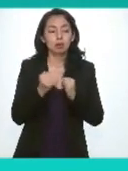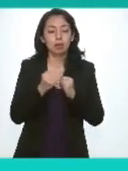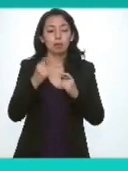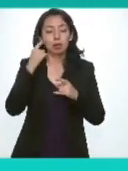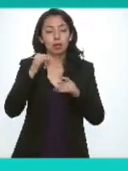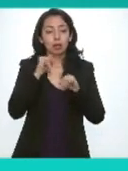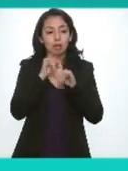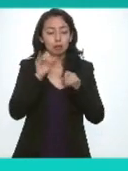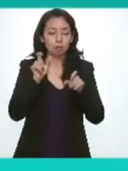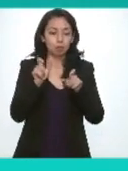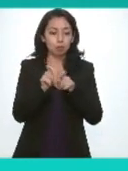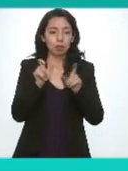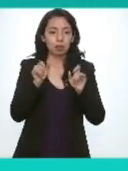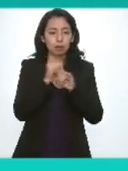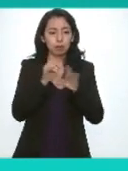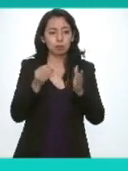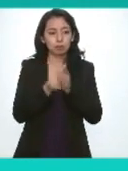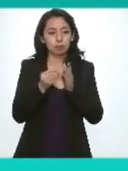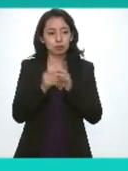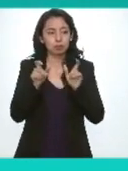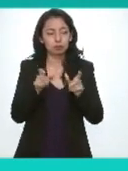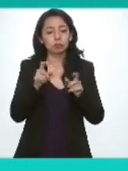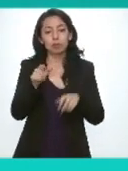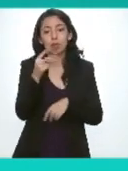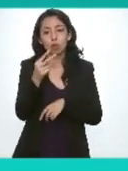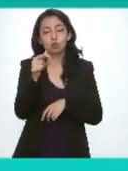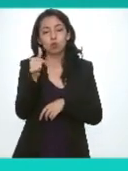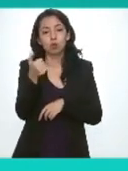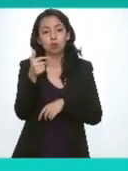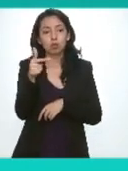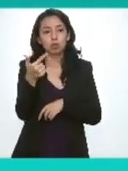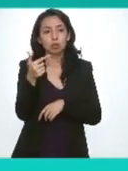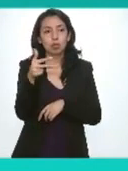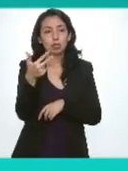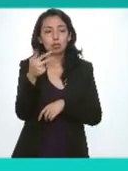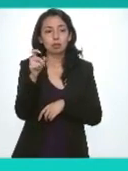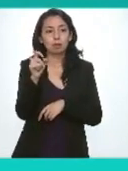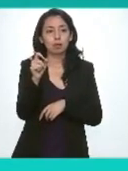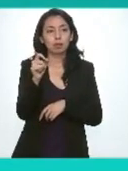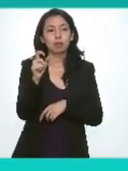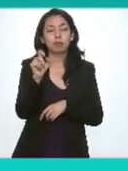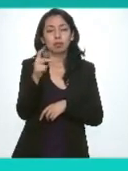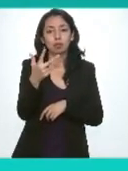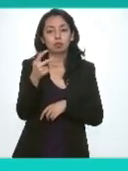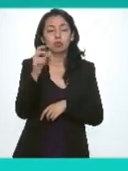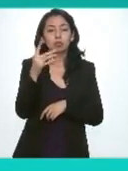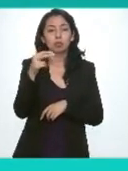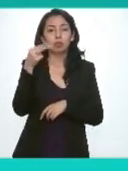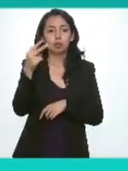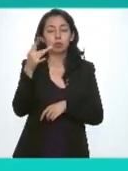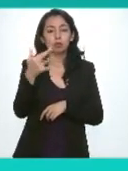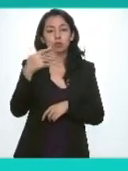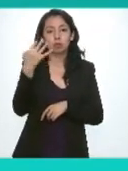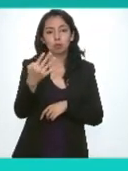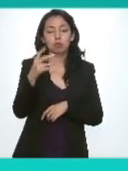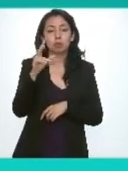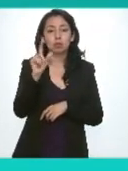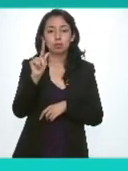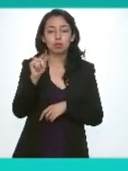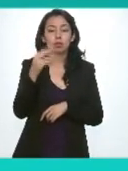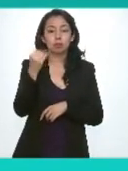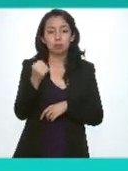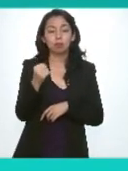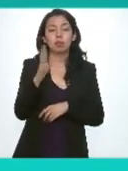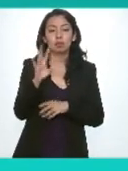protección de datos personales así como 2, 11, 12, 13 20, 28, 52 54 y